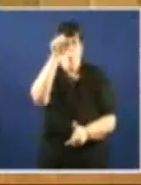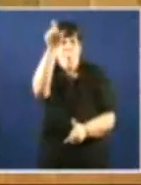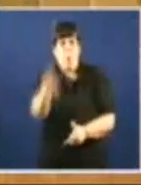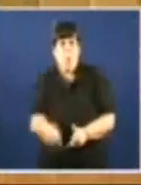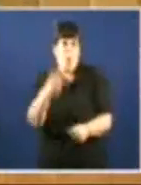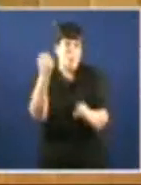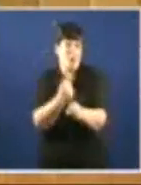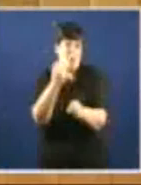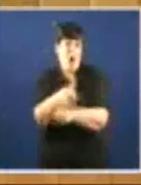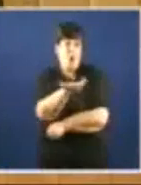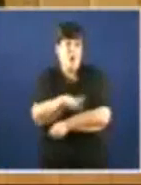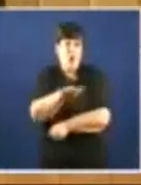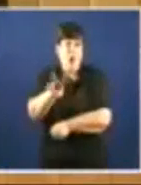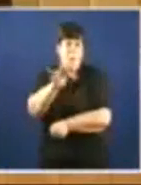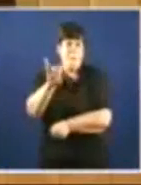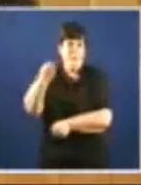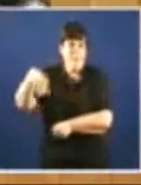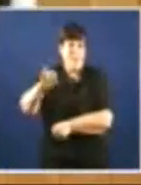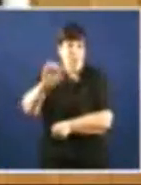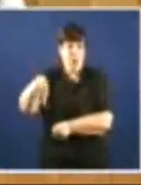E unha oficida de primera de Corcubión